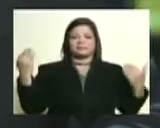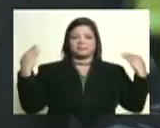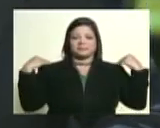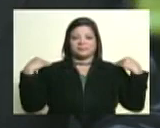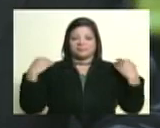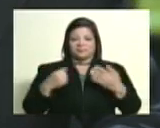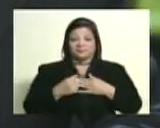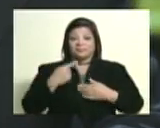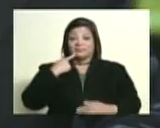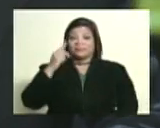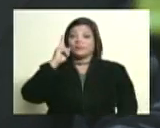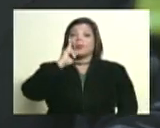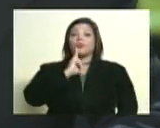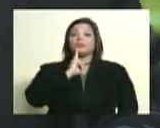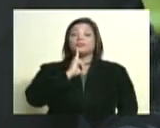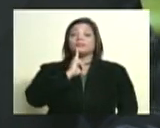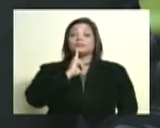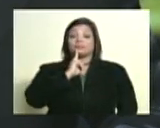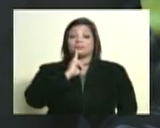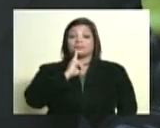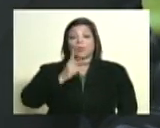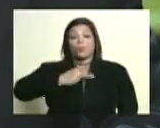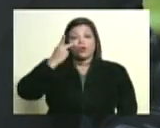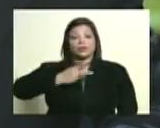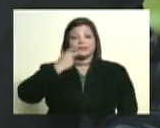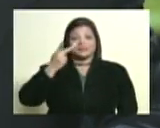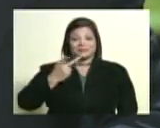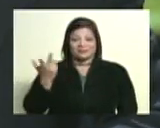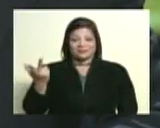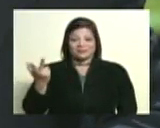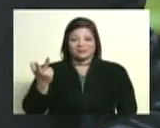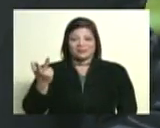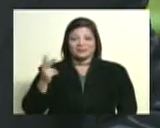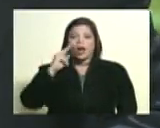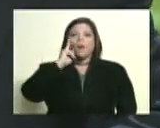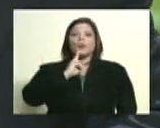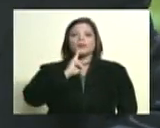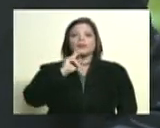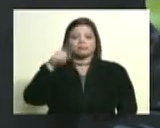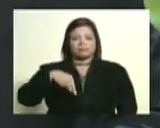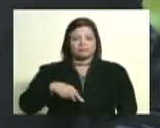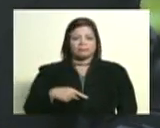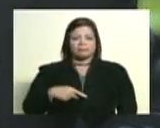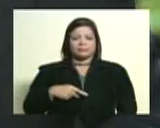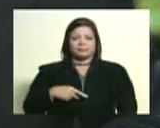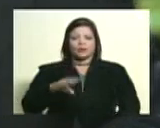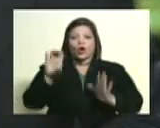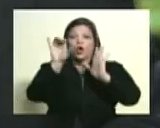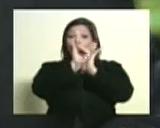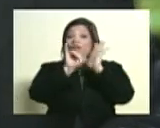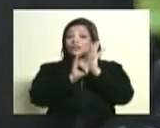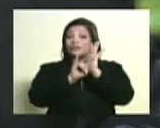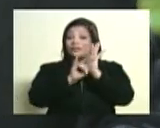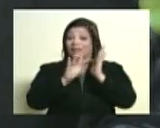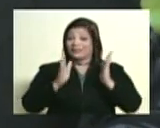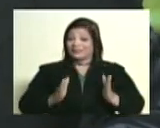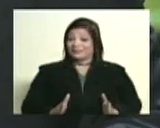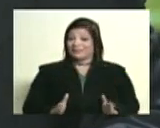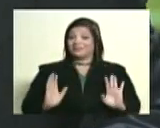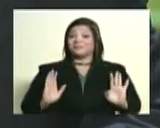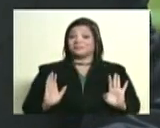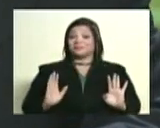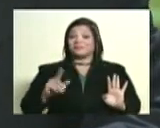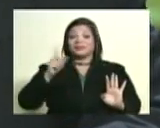hay un Bolívar político hay un Bolívar constituyente hay un